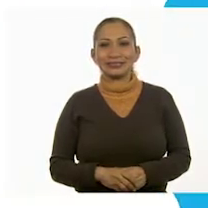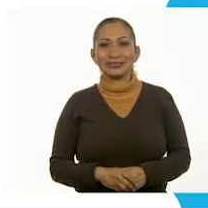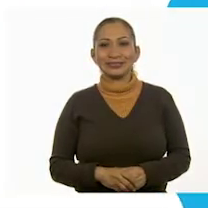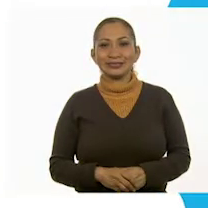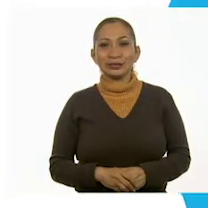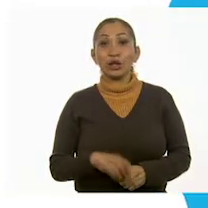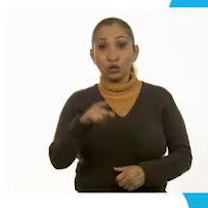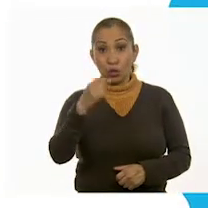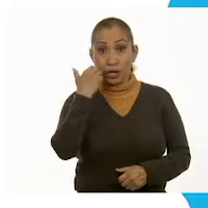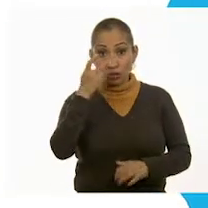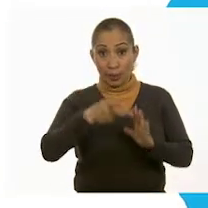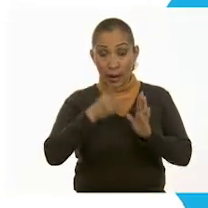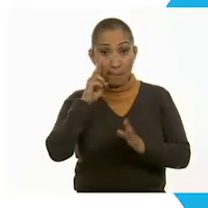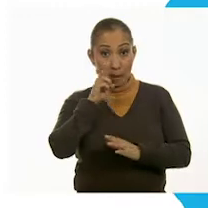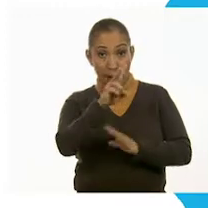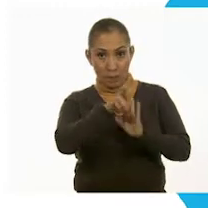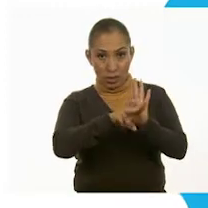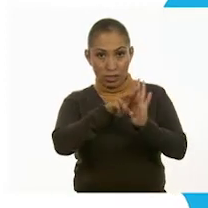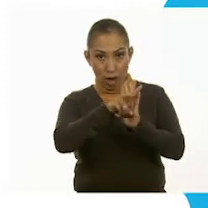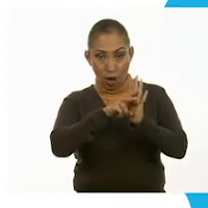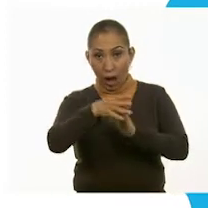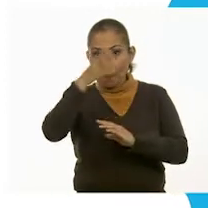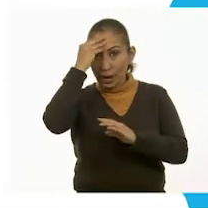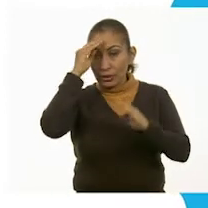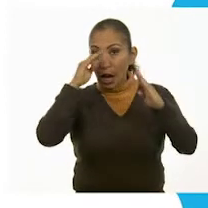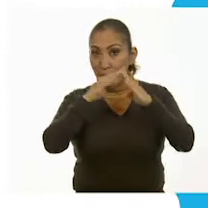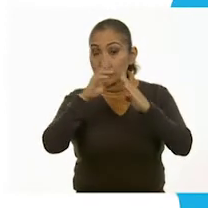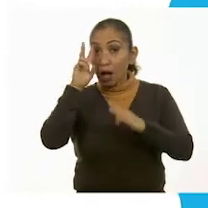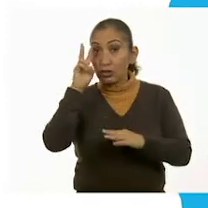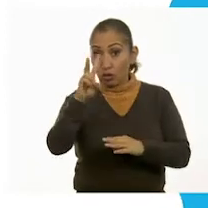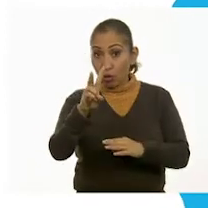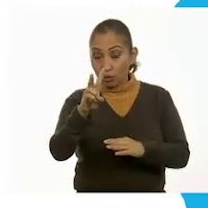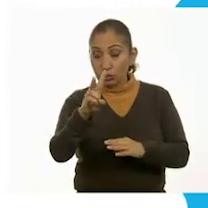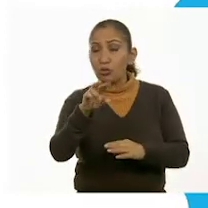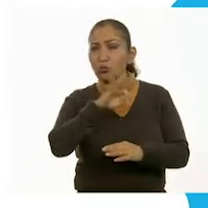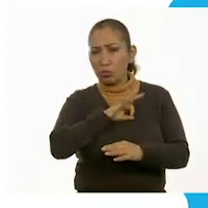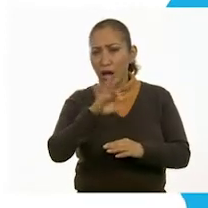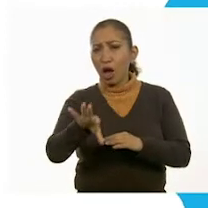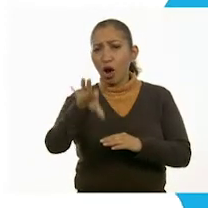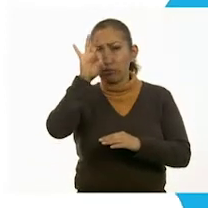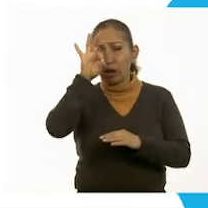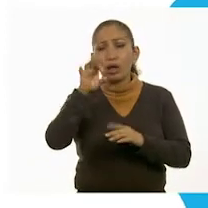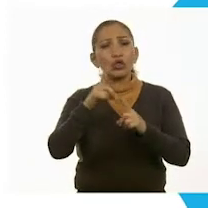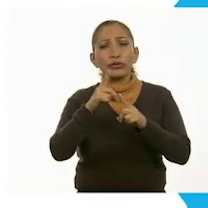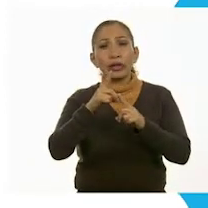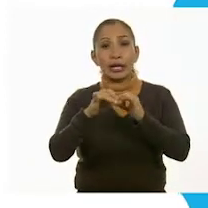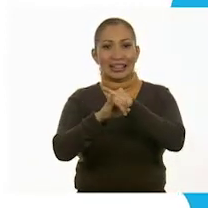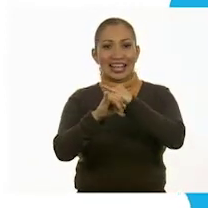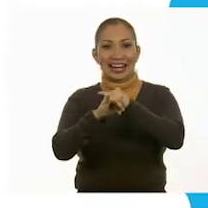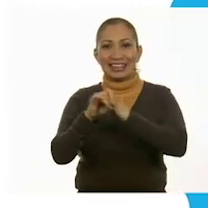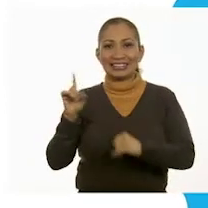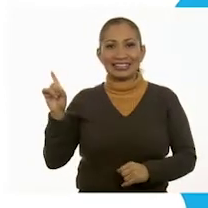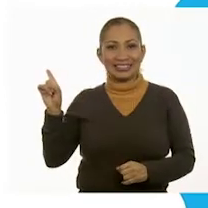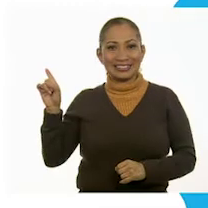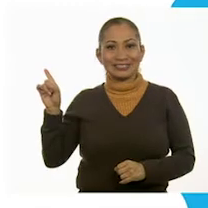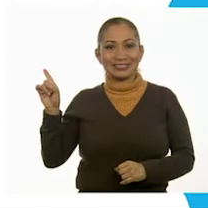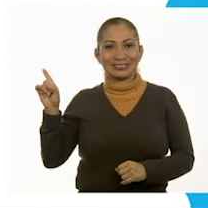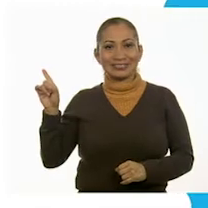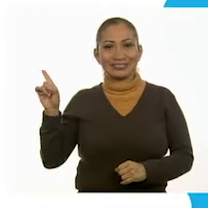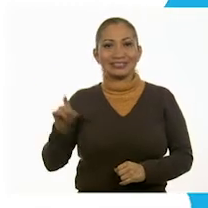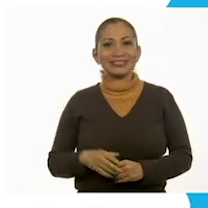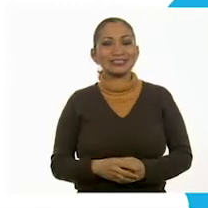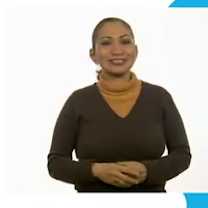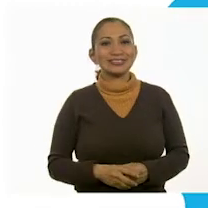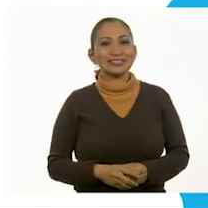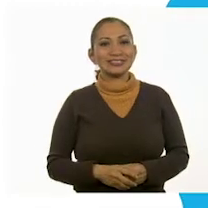Si quieres volver a ver los programas de Aprende en Casa 2, los puedes encontrar en la siguiente liga. Aprende